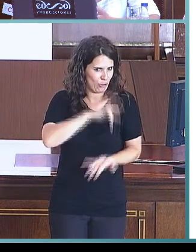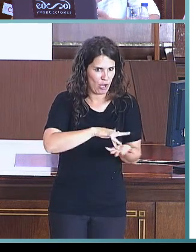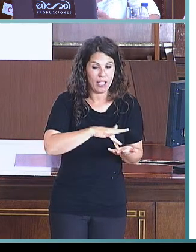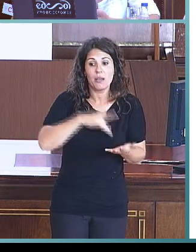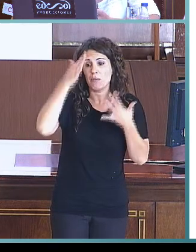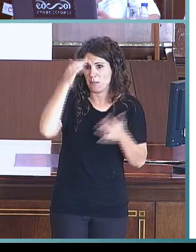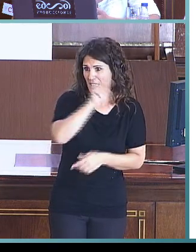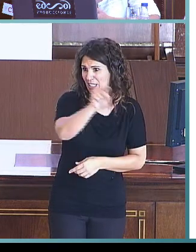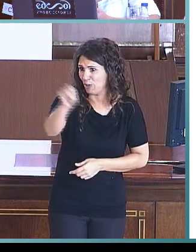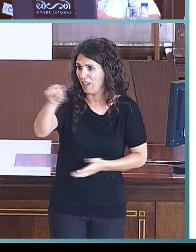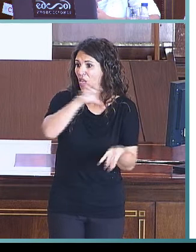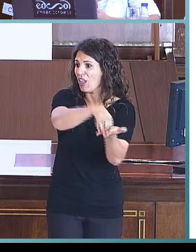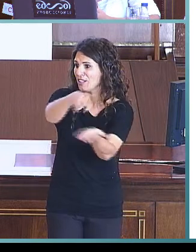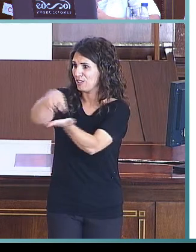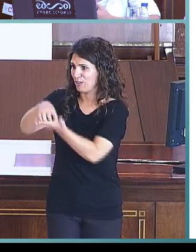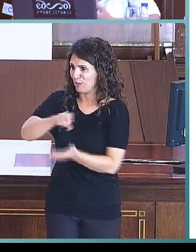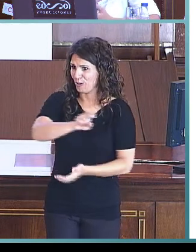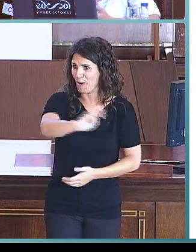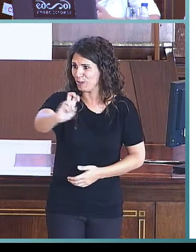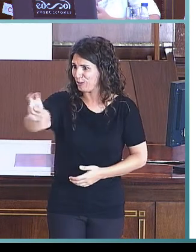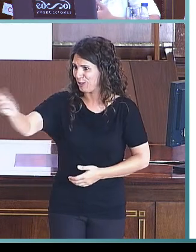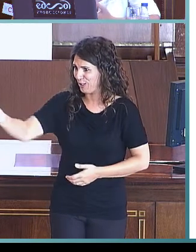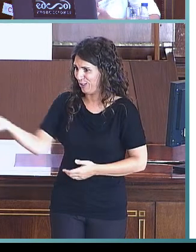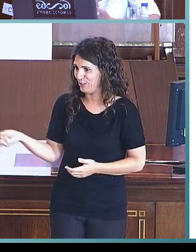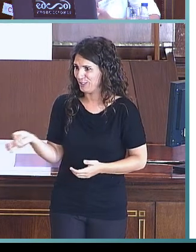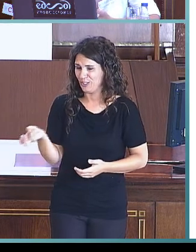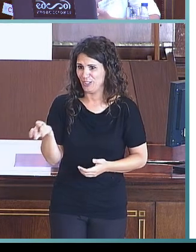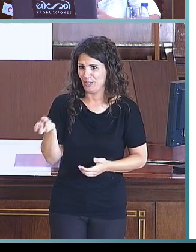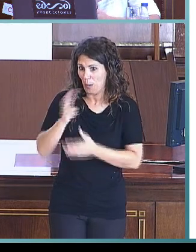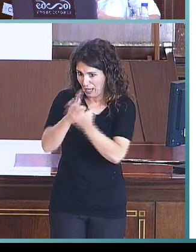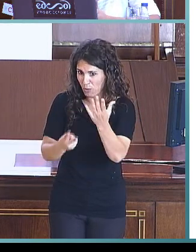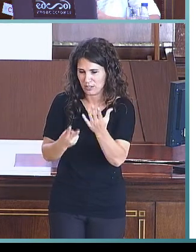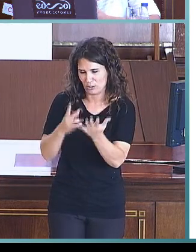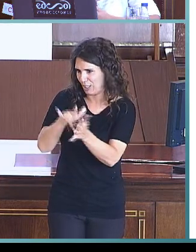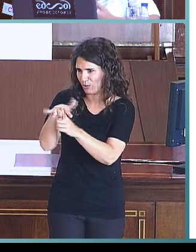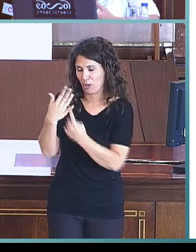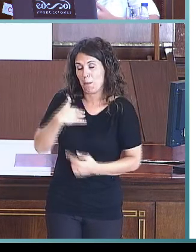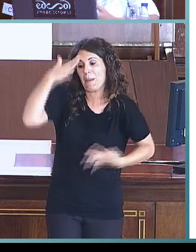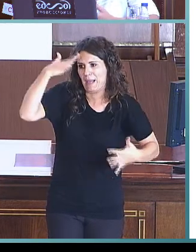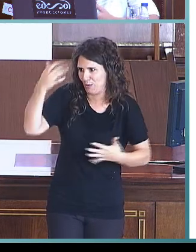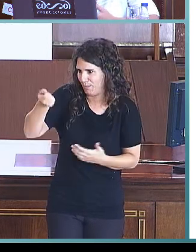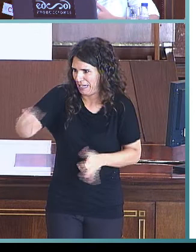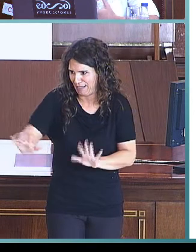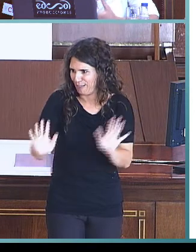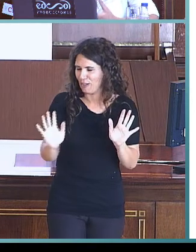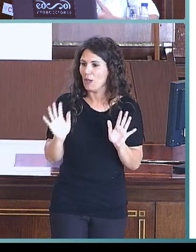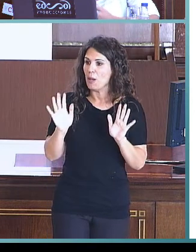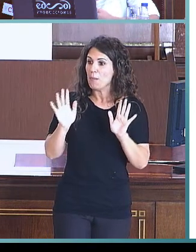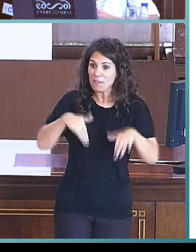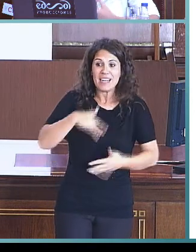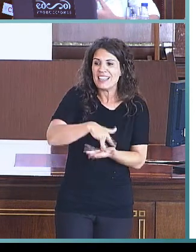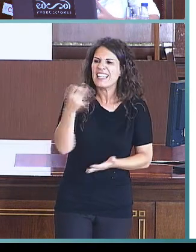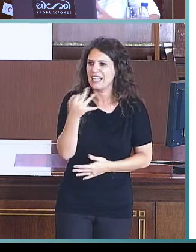los que trabajan en otros centros bilingües, pues es que al final